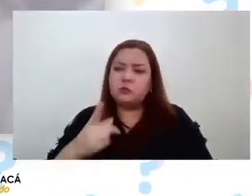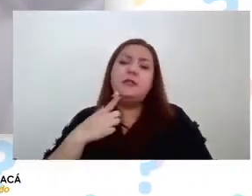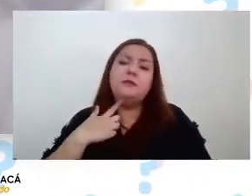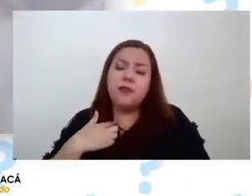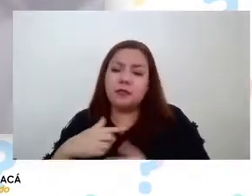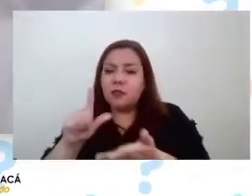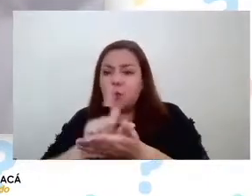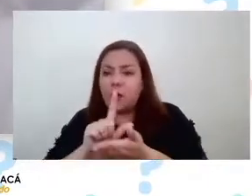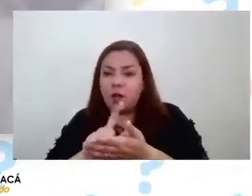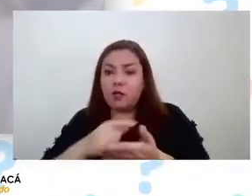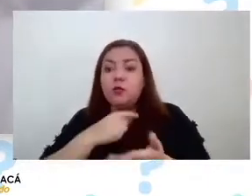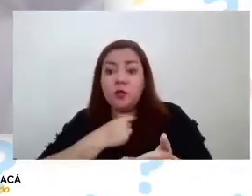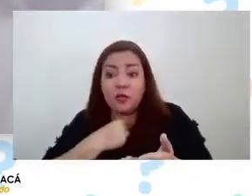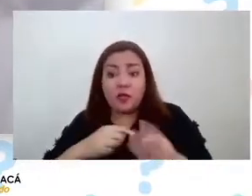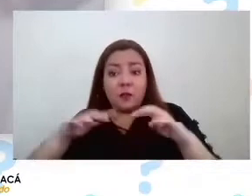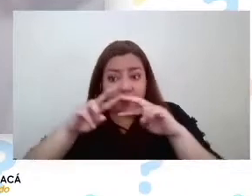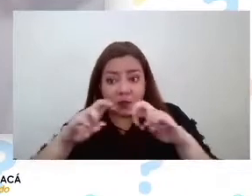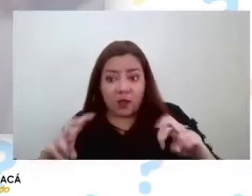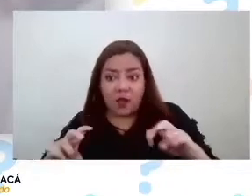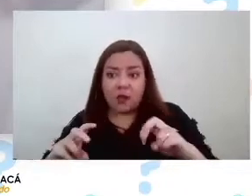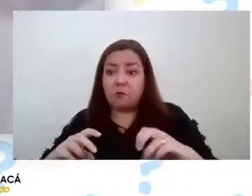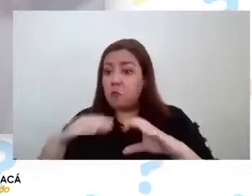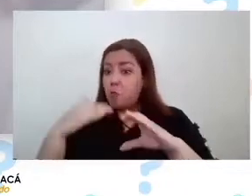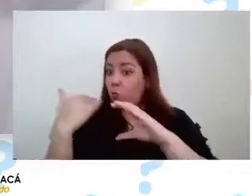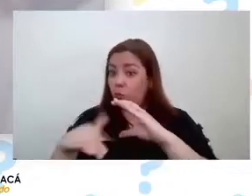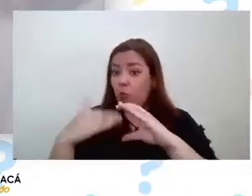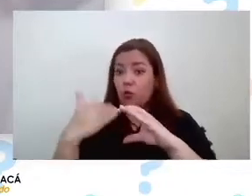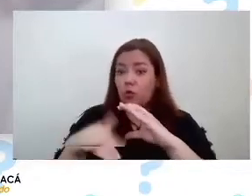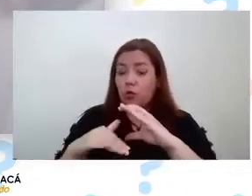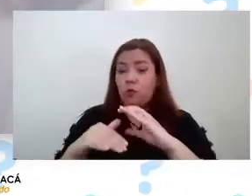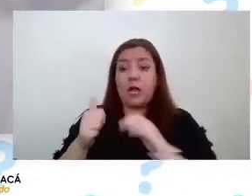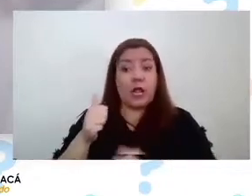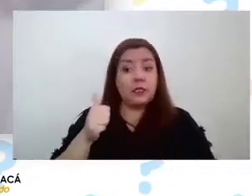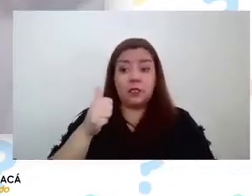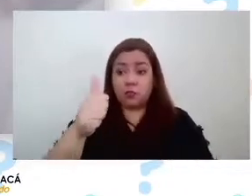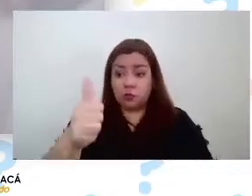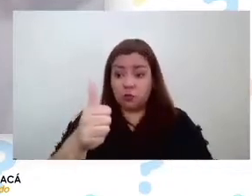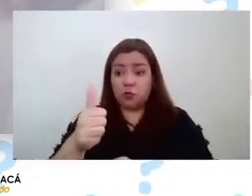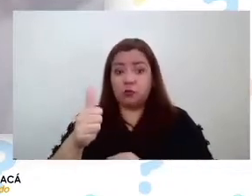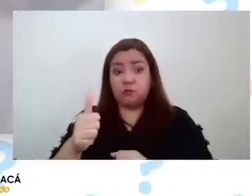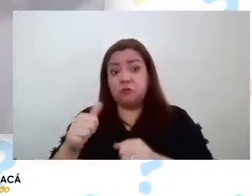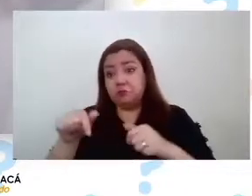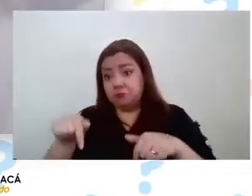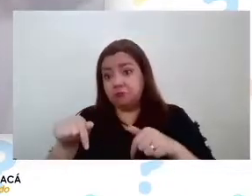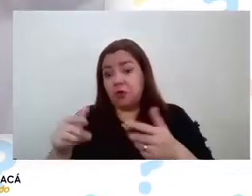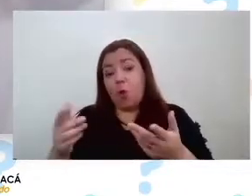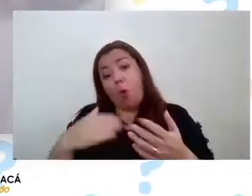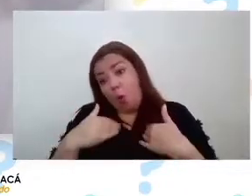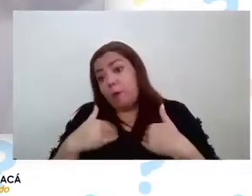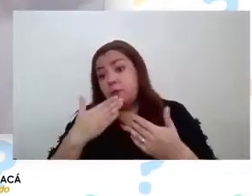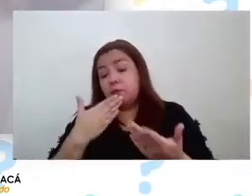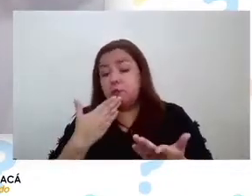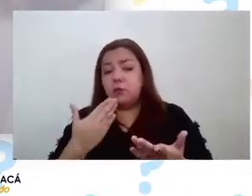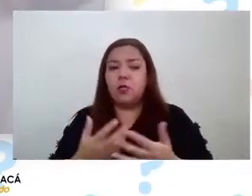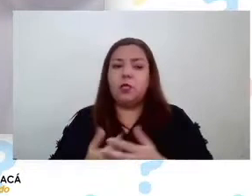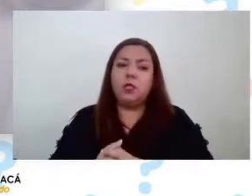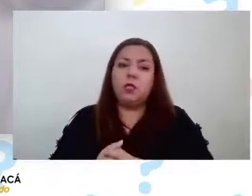investigar nos tiene que enviar un correo al director de la estación o a mí y